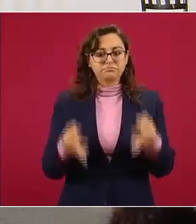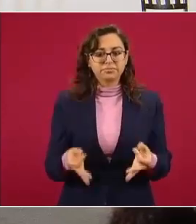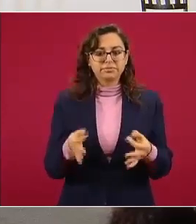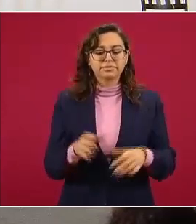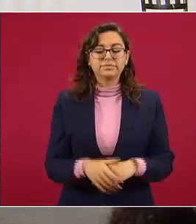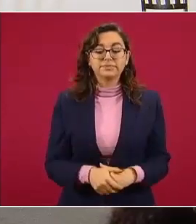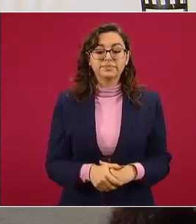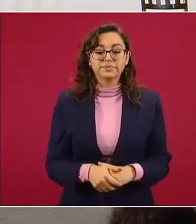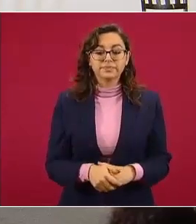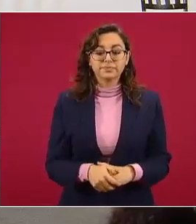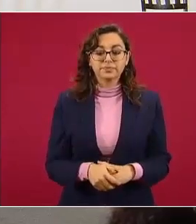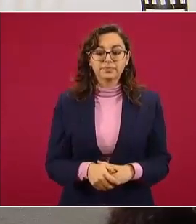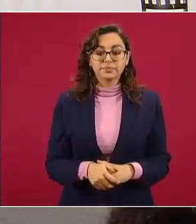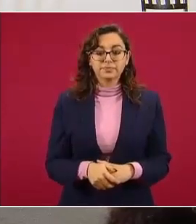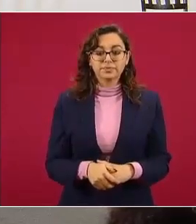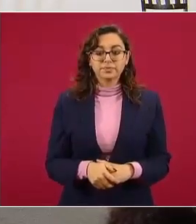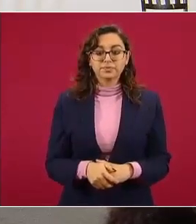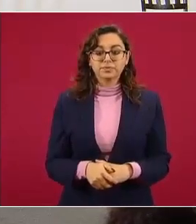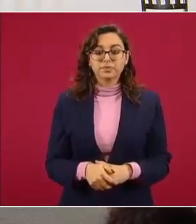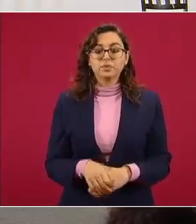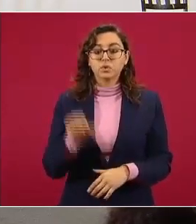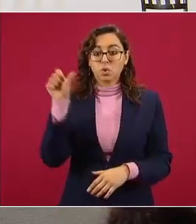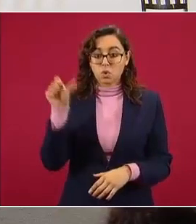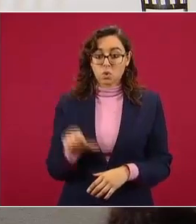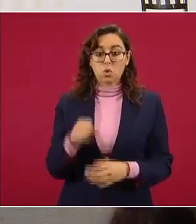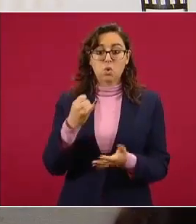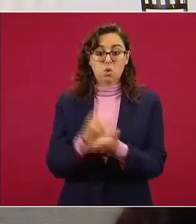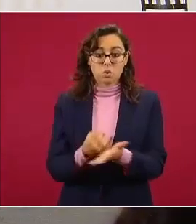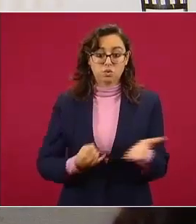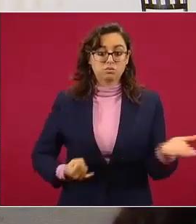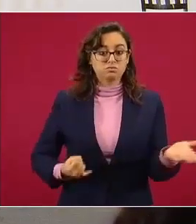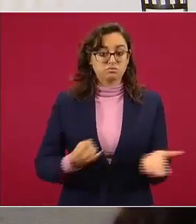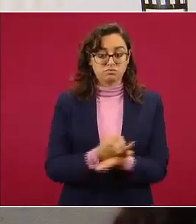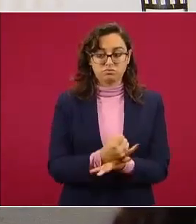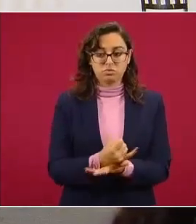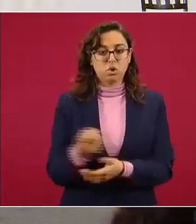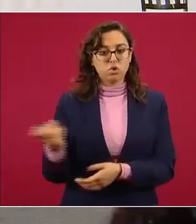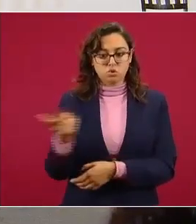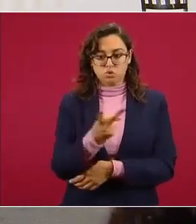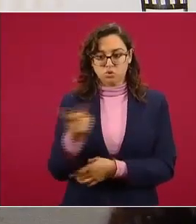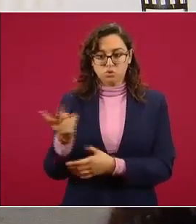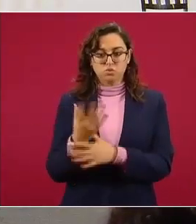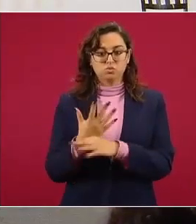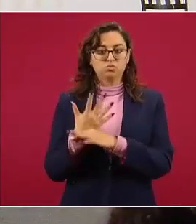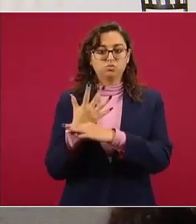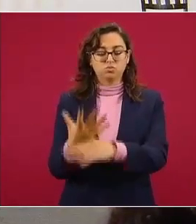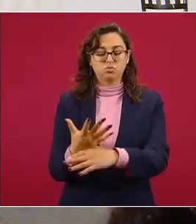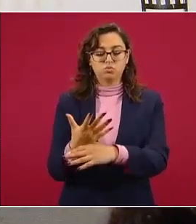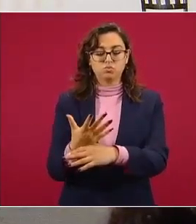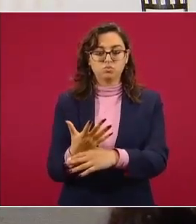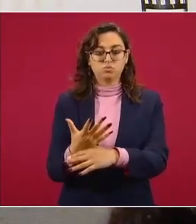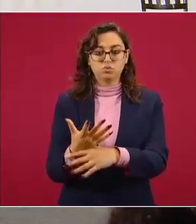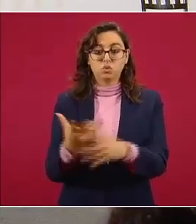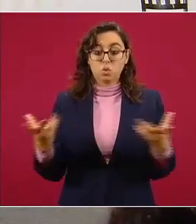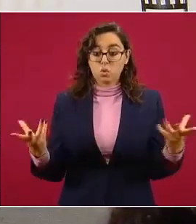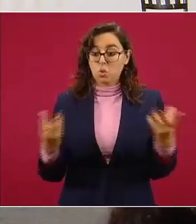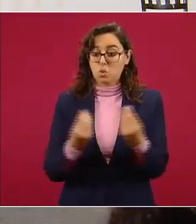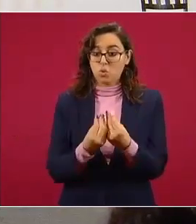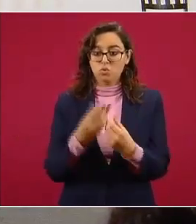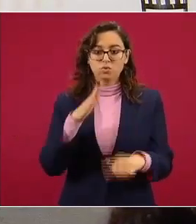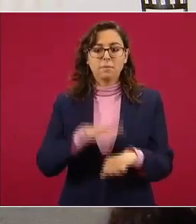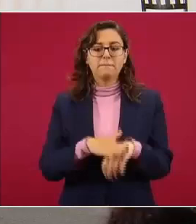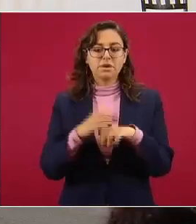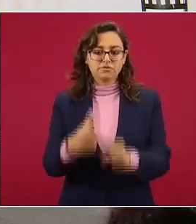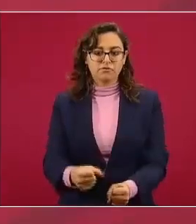decisión de hoy dicen los fiscales generales de México y de Estados Unidos somos más fuertes cuando trabajamos juntos